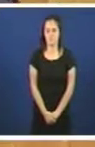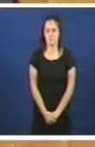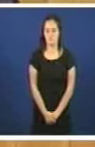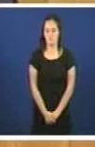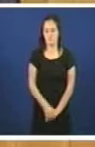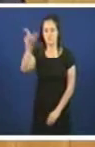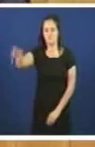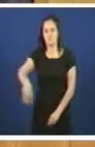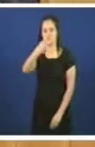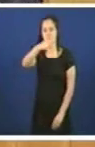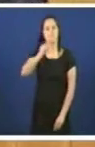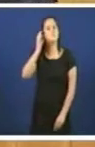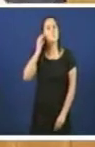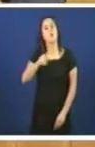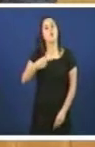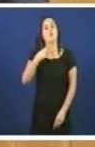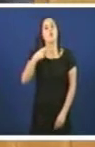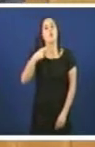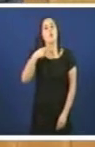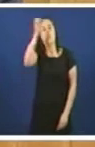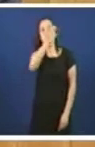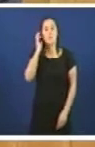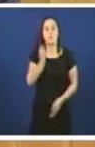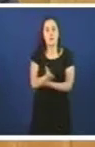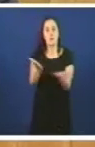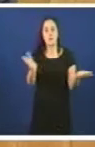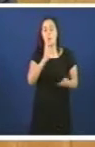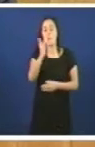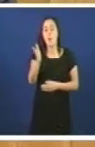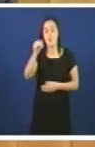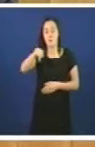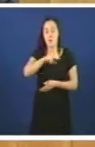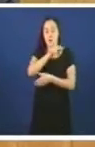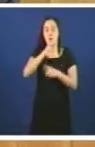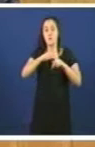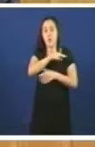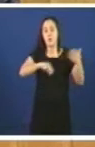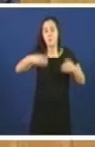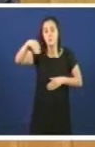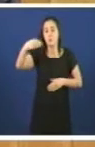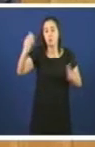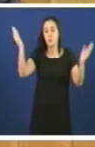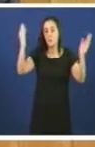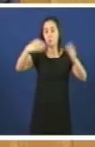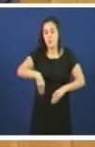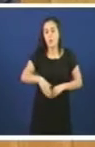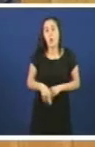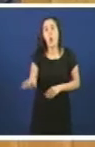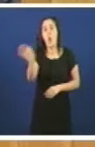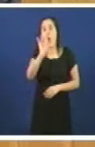Senhora presidenta, señoras deputadas, señores deputados, como non temos presidente na xunta de Galiza, ou en todo caso, o nome do presidente é señor Almunia,